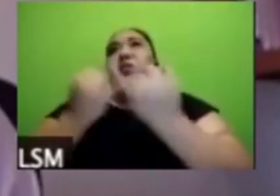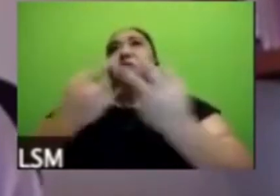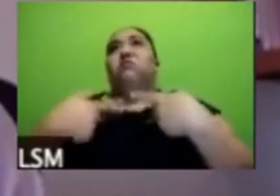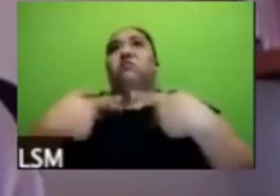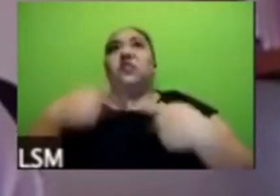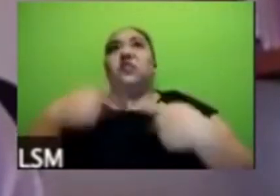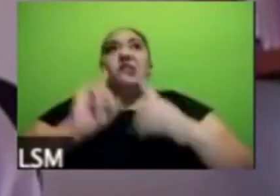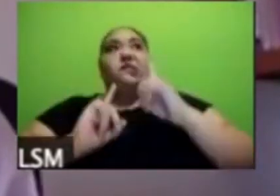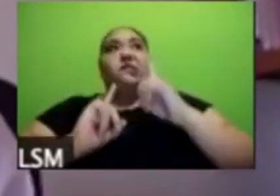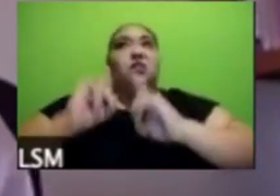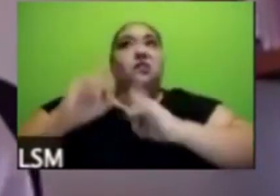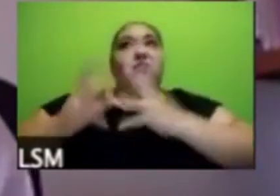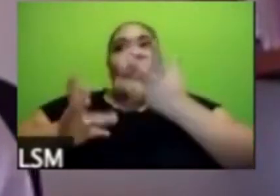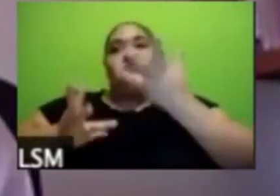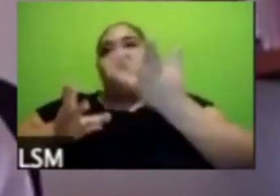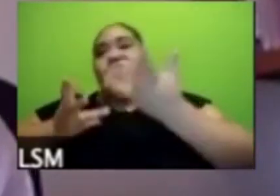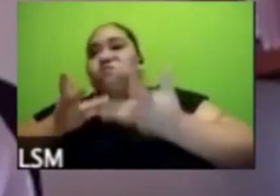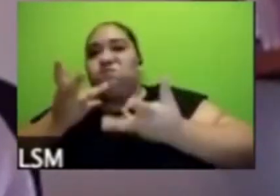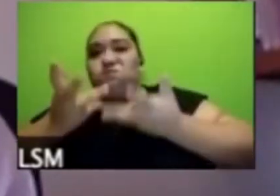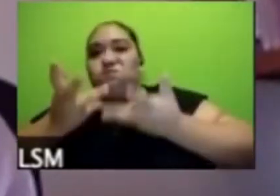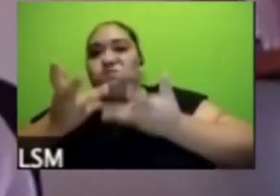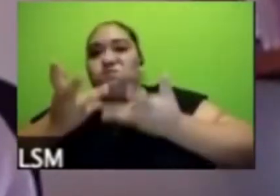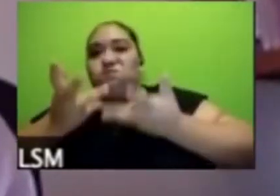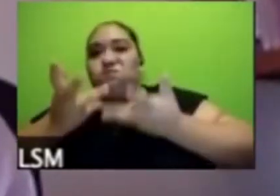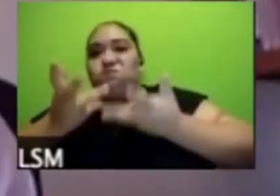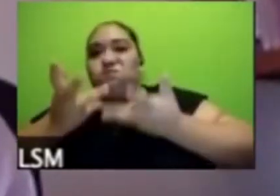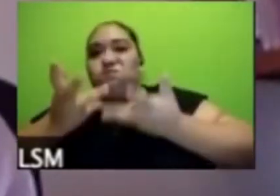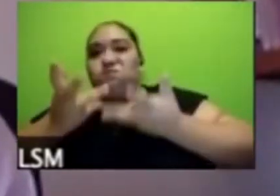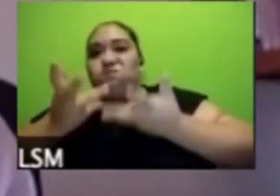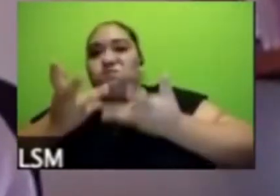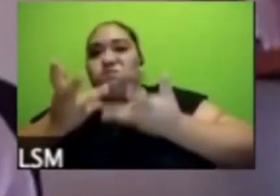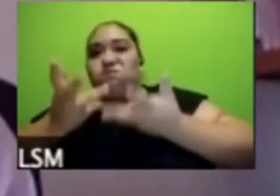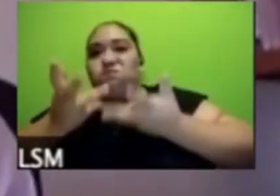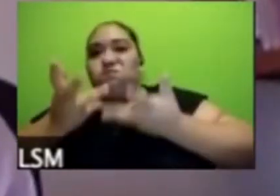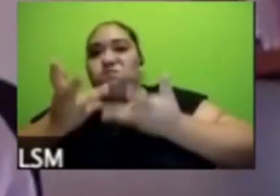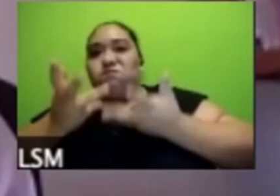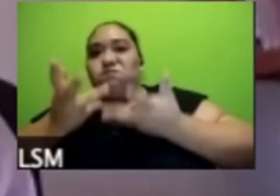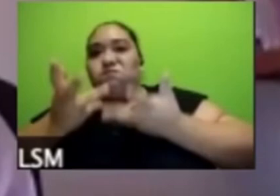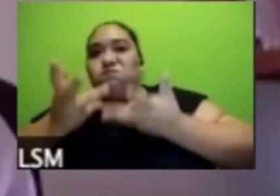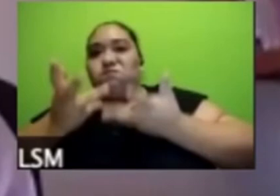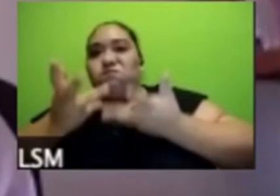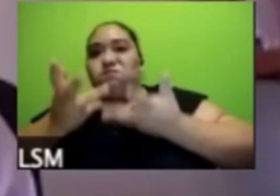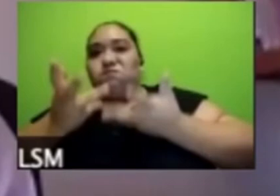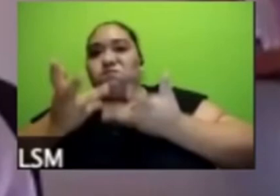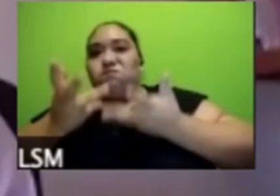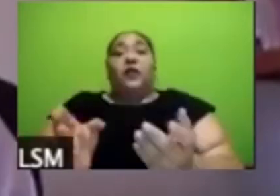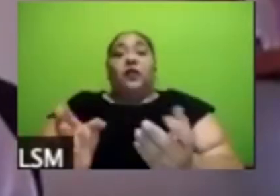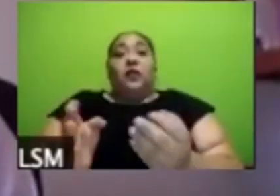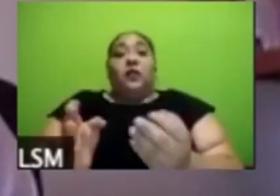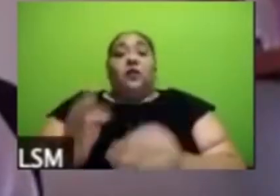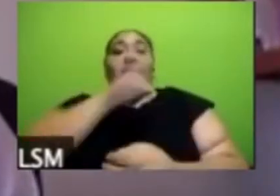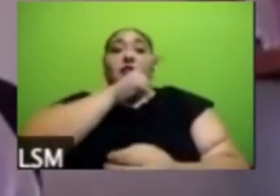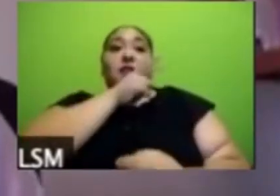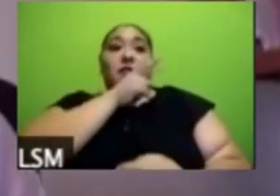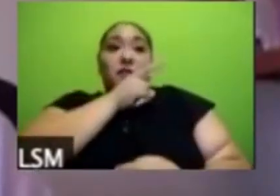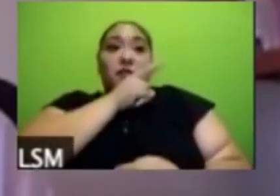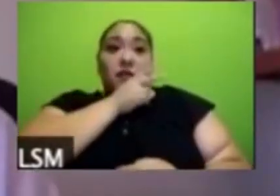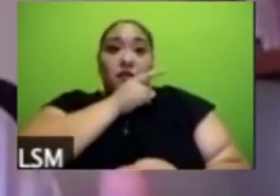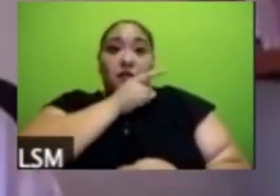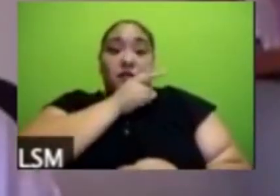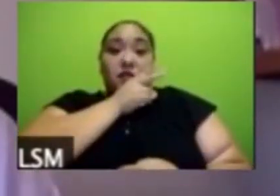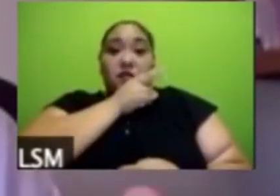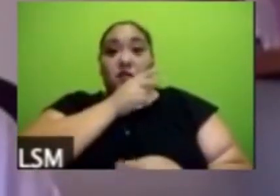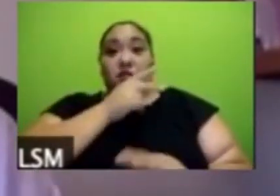prácticamente en todos los temas que mencionaron como la la preocupación hay